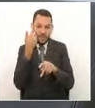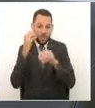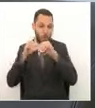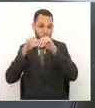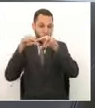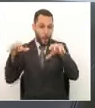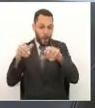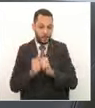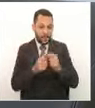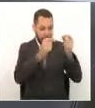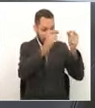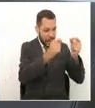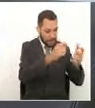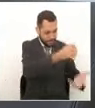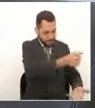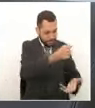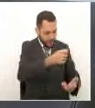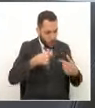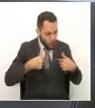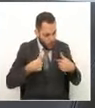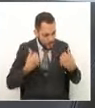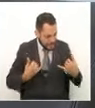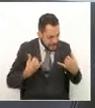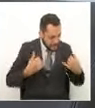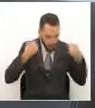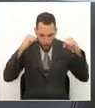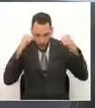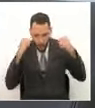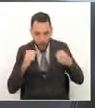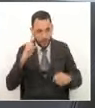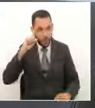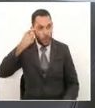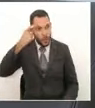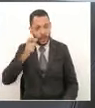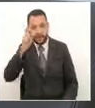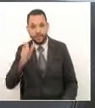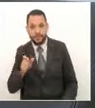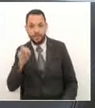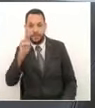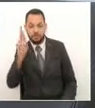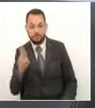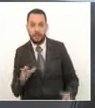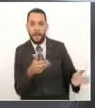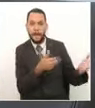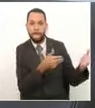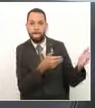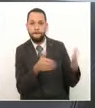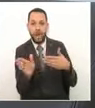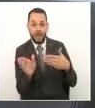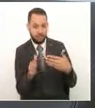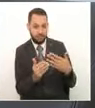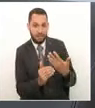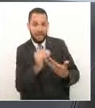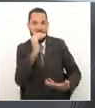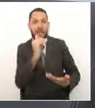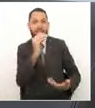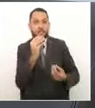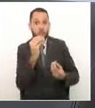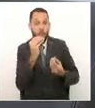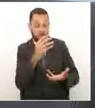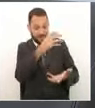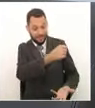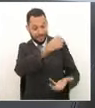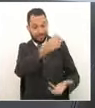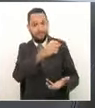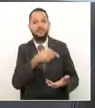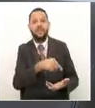ingresos que a nosotros hoy nos preocupan, el señor gobernador pueda presentar un plan financiero de esta magnitud, pero es importante además explicarle a los